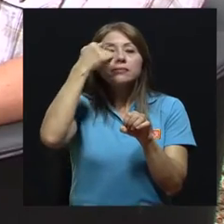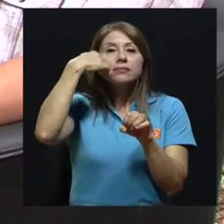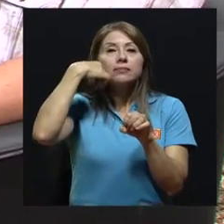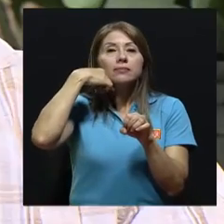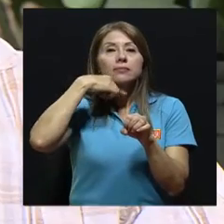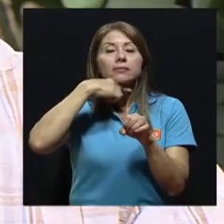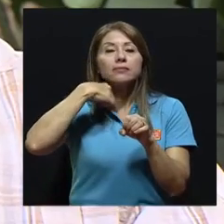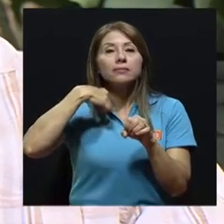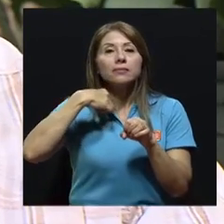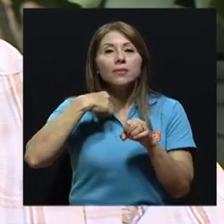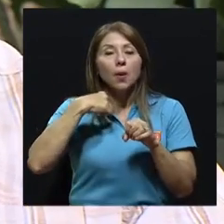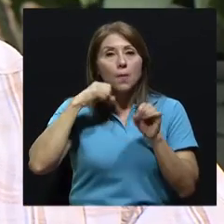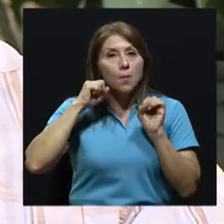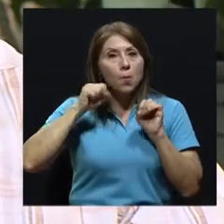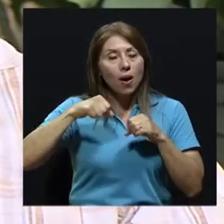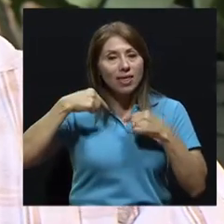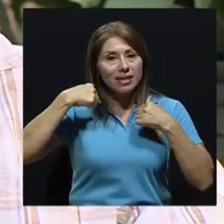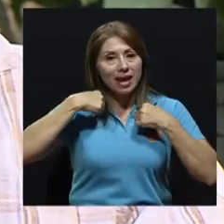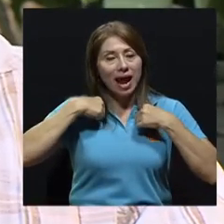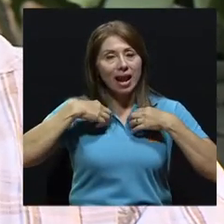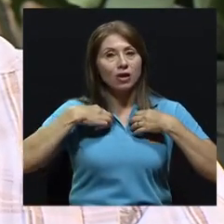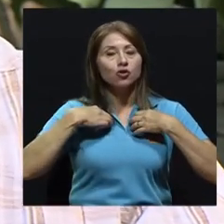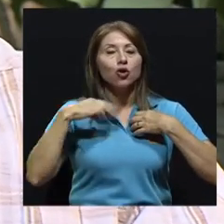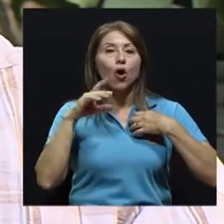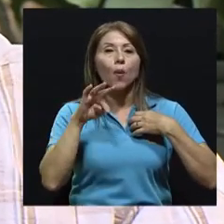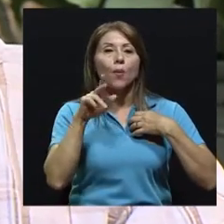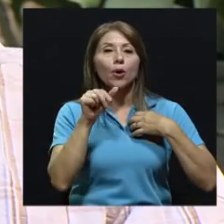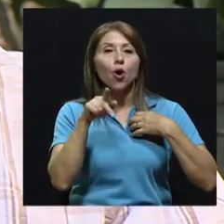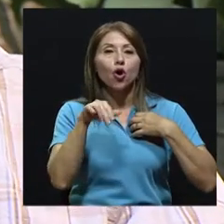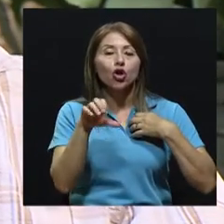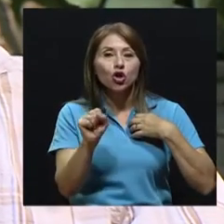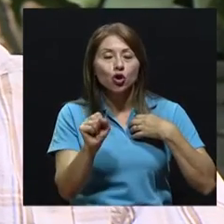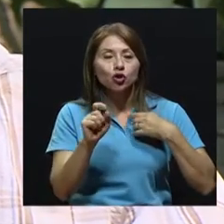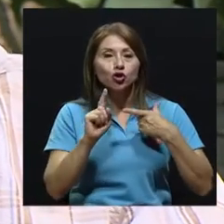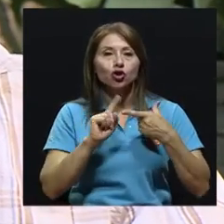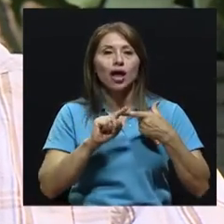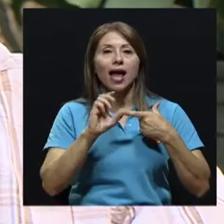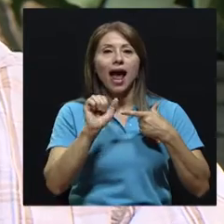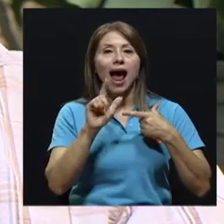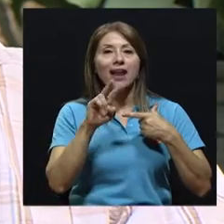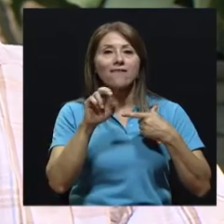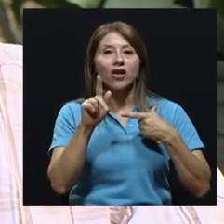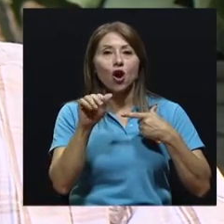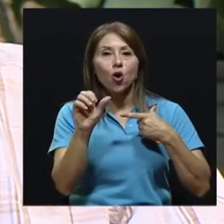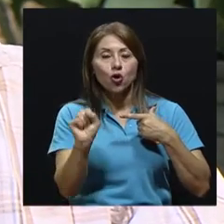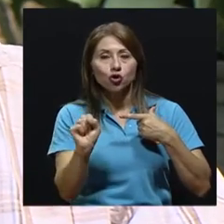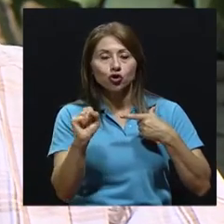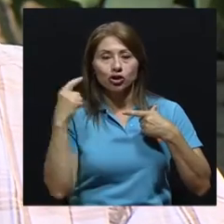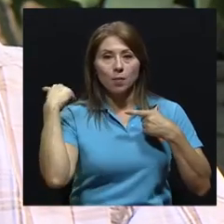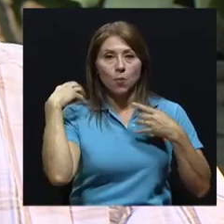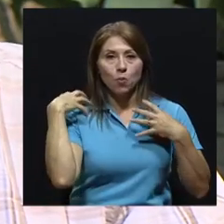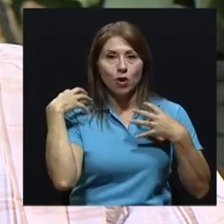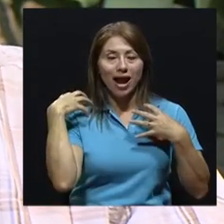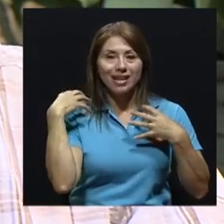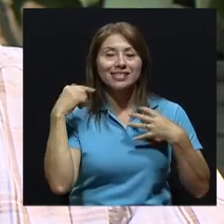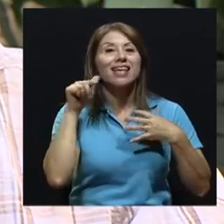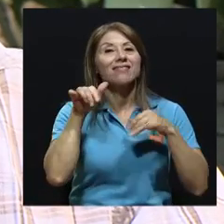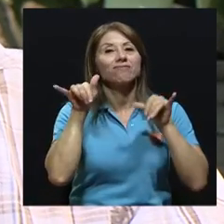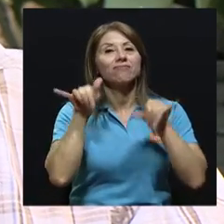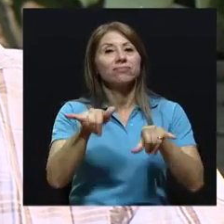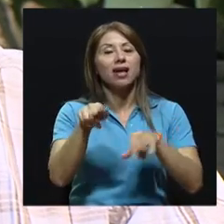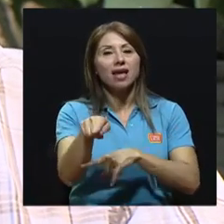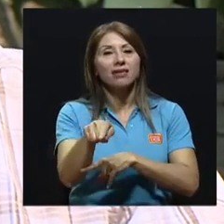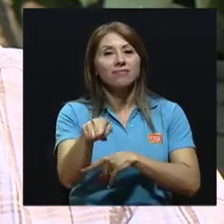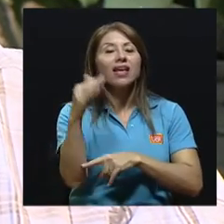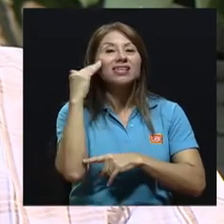barberas que hay, inclusive llegar a los bronquios, llegar hasta los alveolos pulmonares y depositarse ahí. Y sabemos que en los alveolos